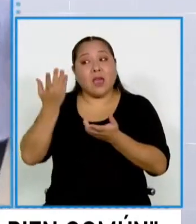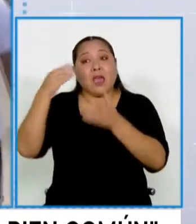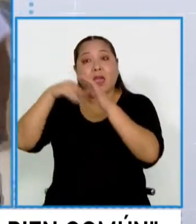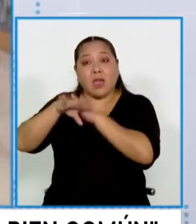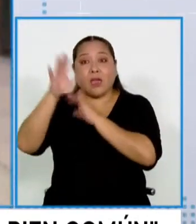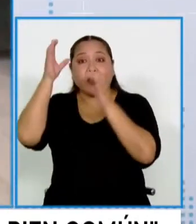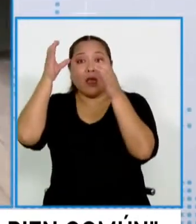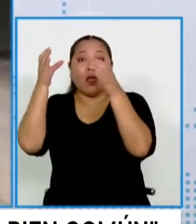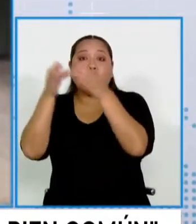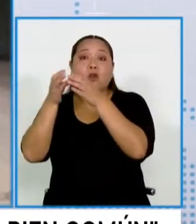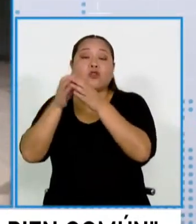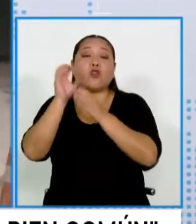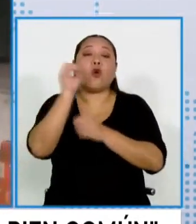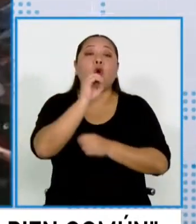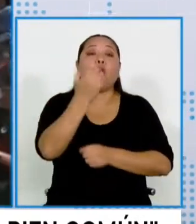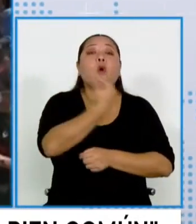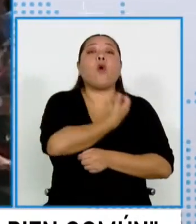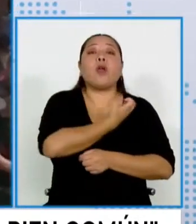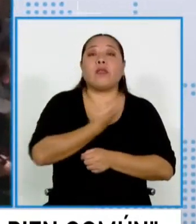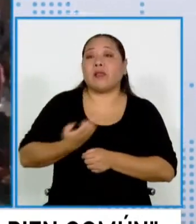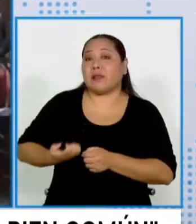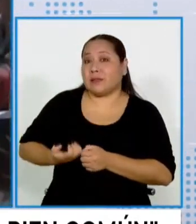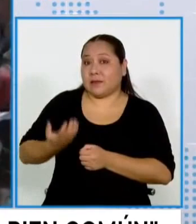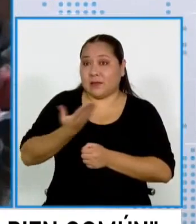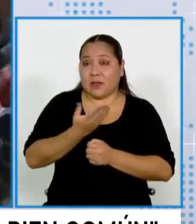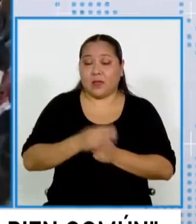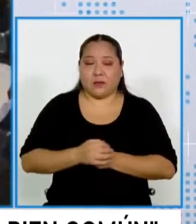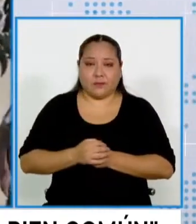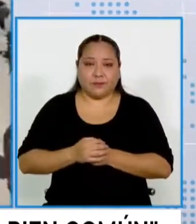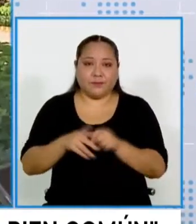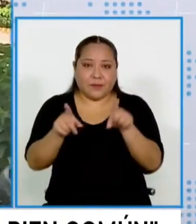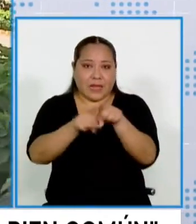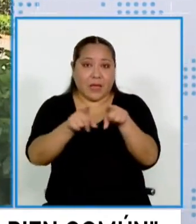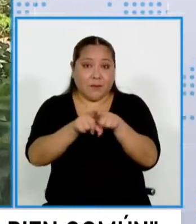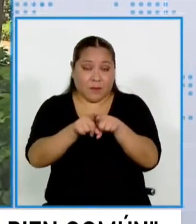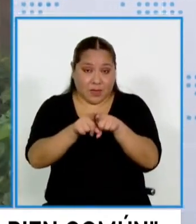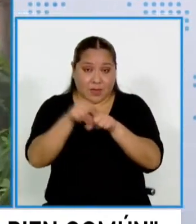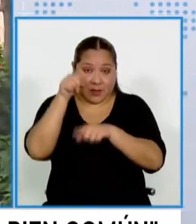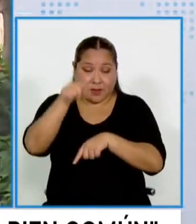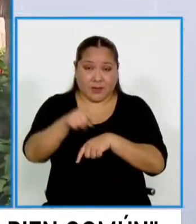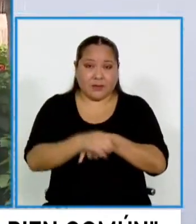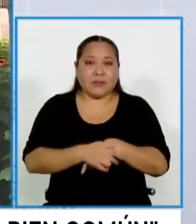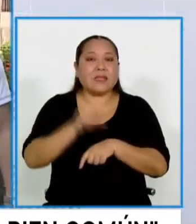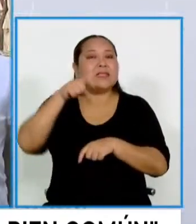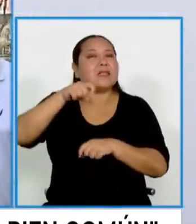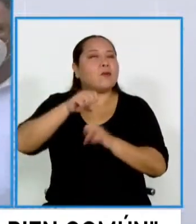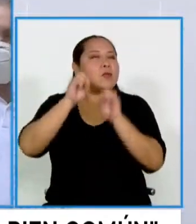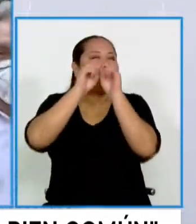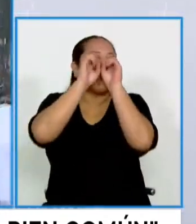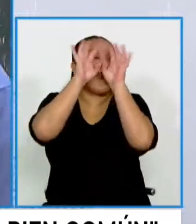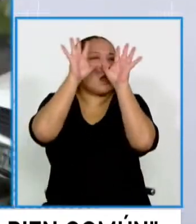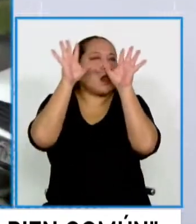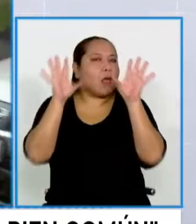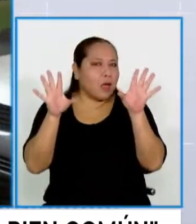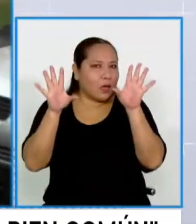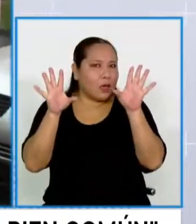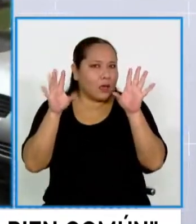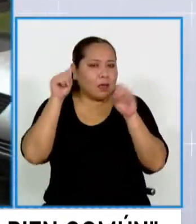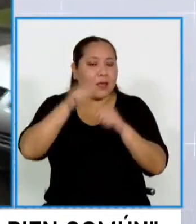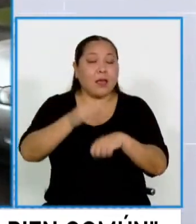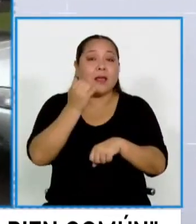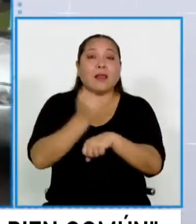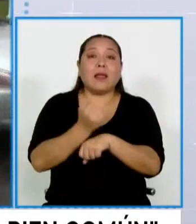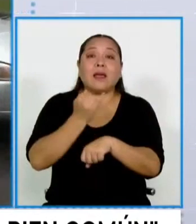como en el Poder Ejecutivo. Pero al mismo tiempo tenemos que ser muy, muy claros que la